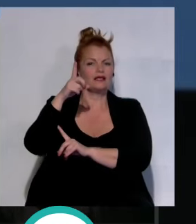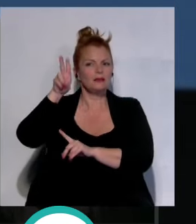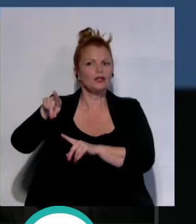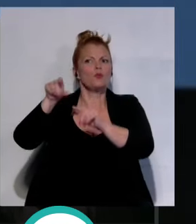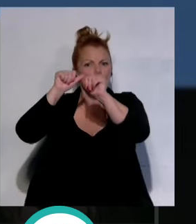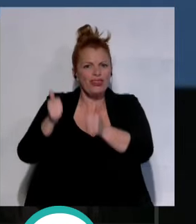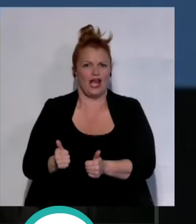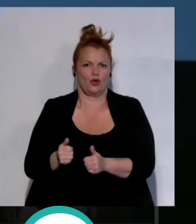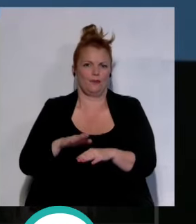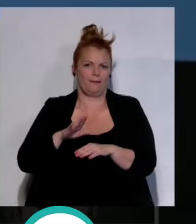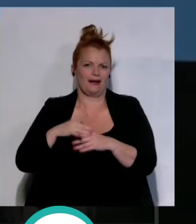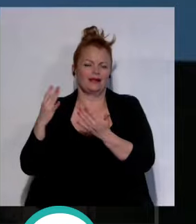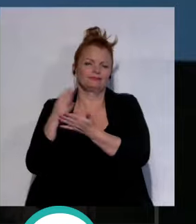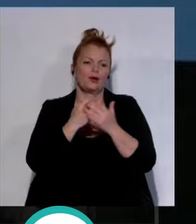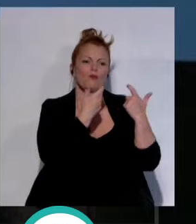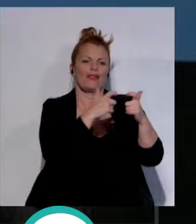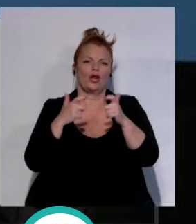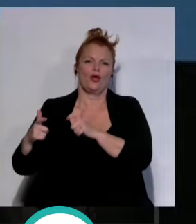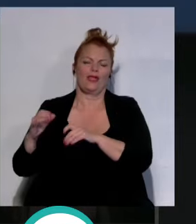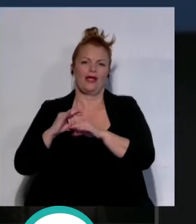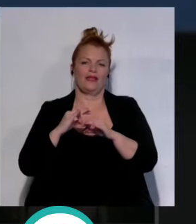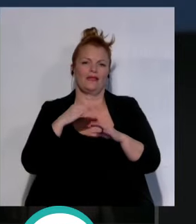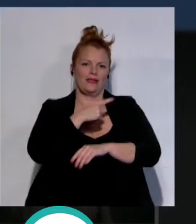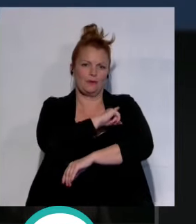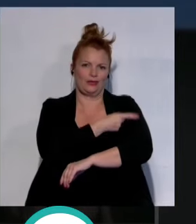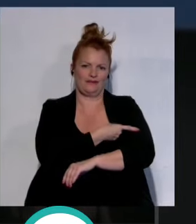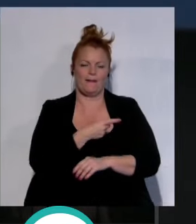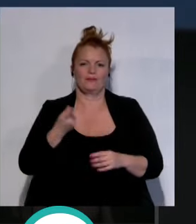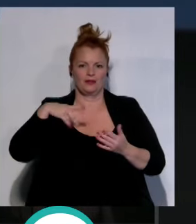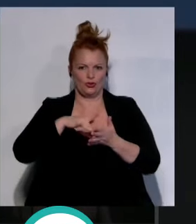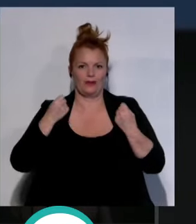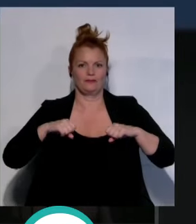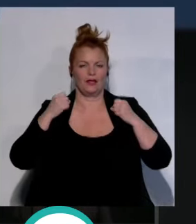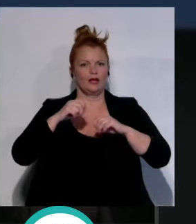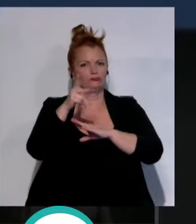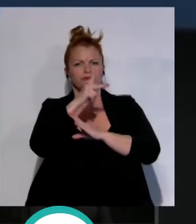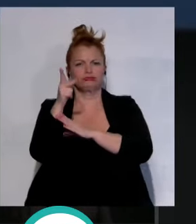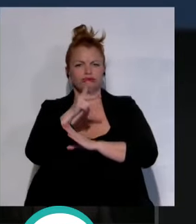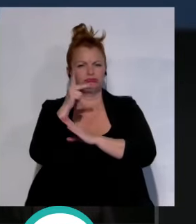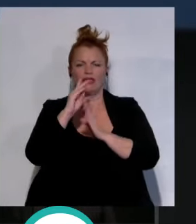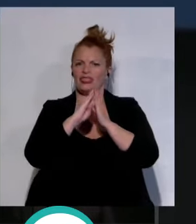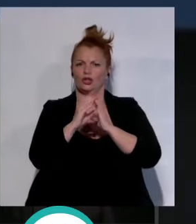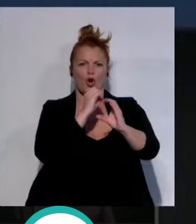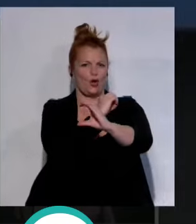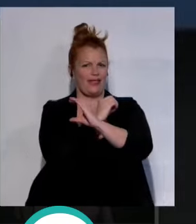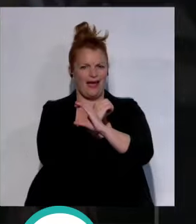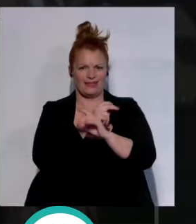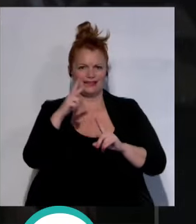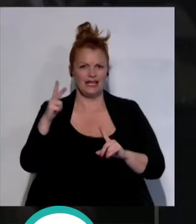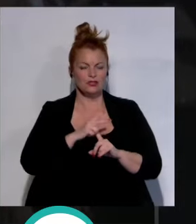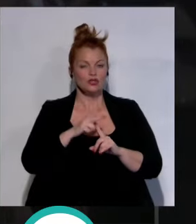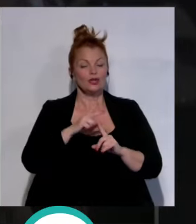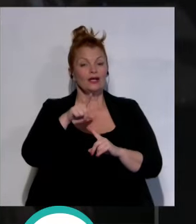referentes en cada una de las modalidades deportivas que practican La gala fue retransmitida en directo por Onda Cádiz Televisión en esta